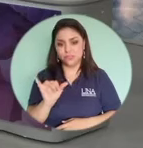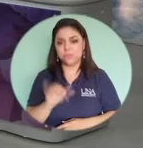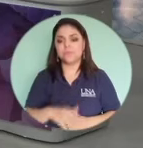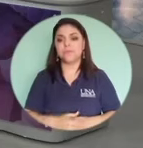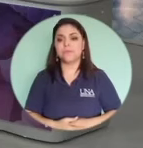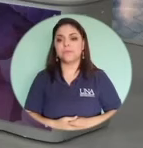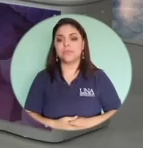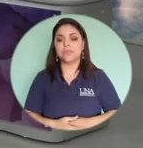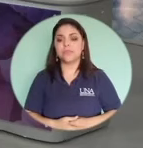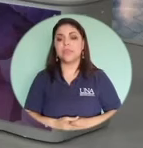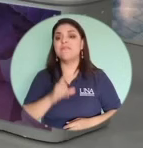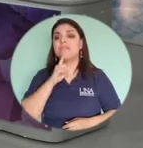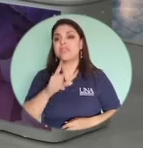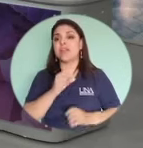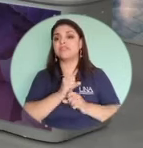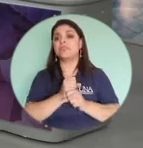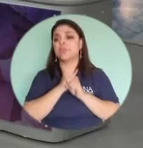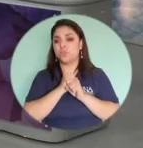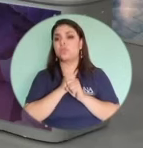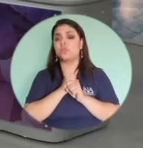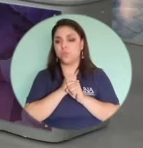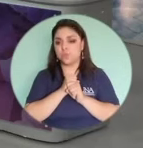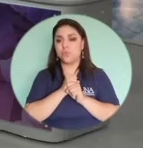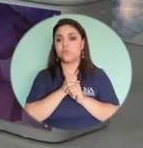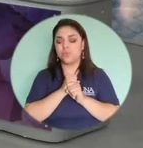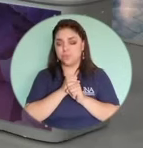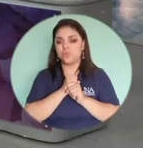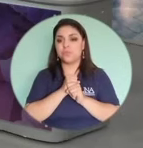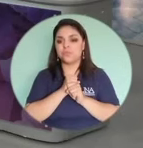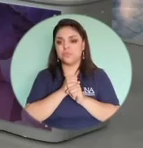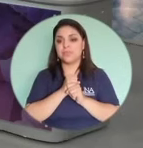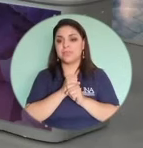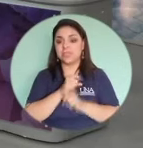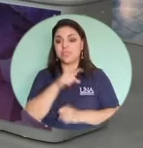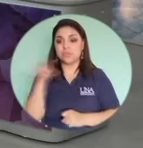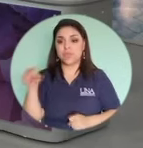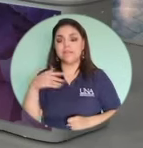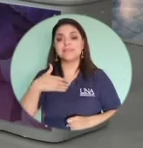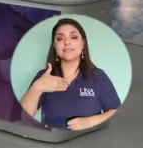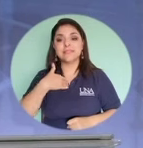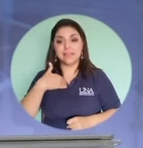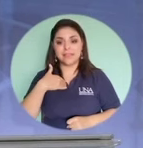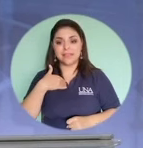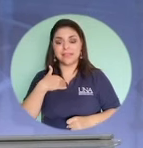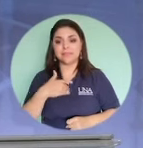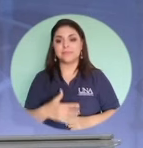van a hacer y tengan la seguridad de que si tienen